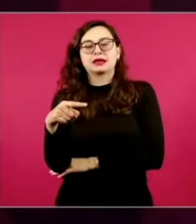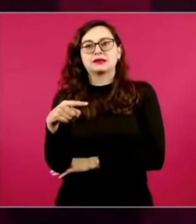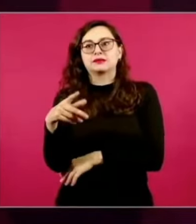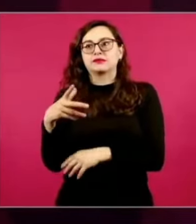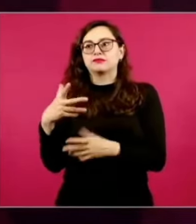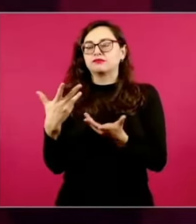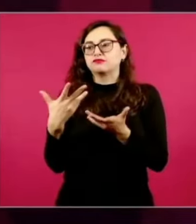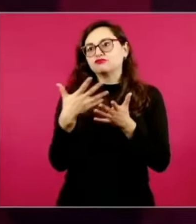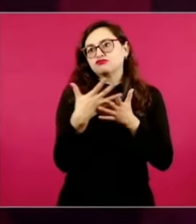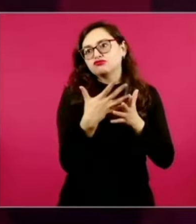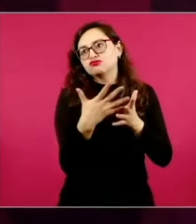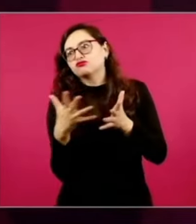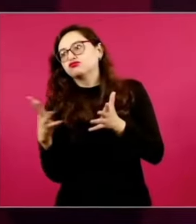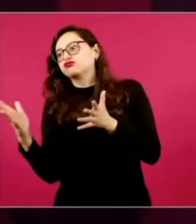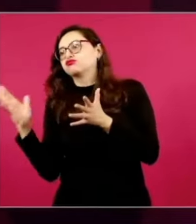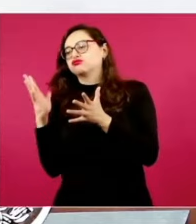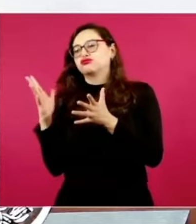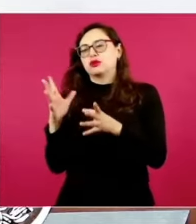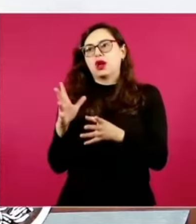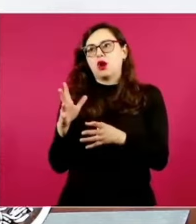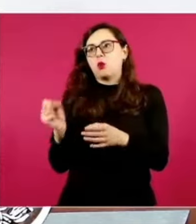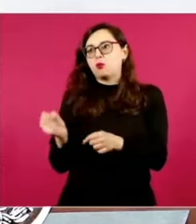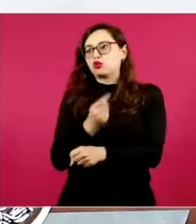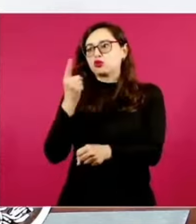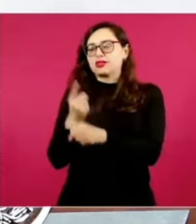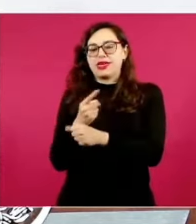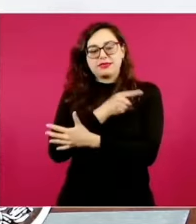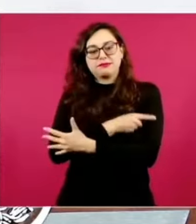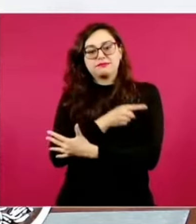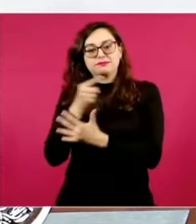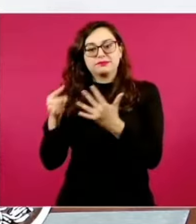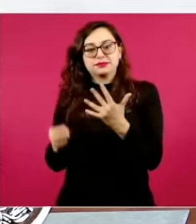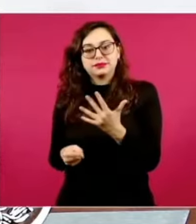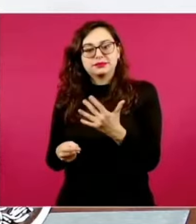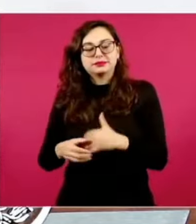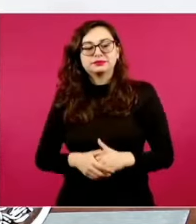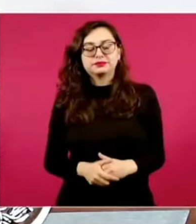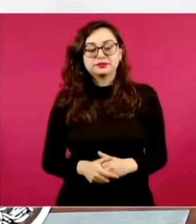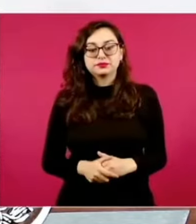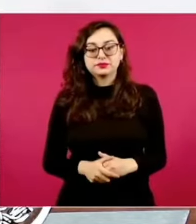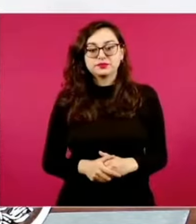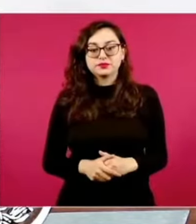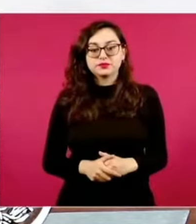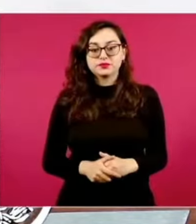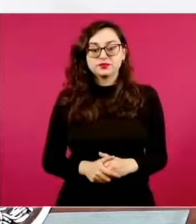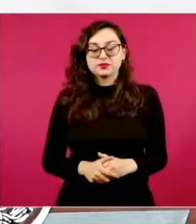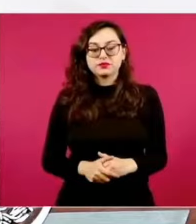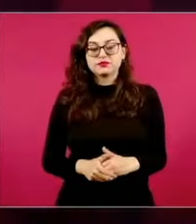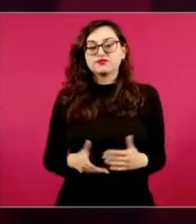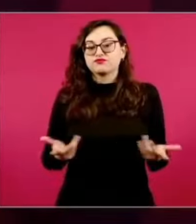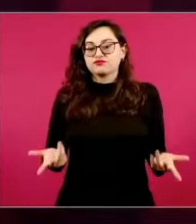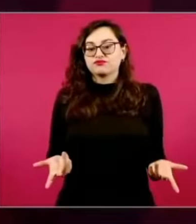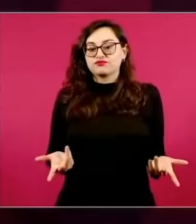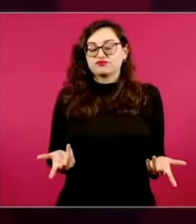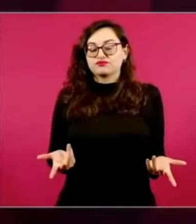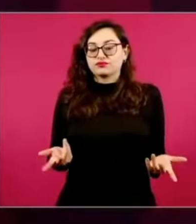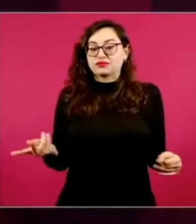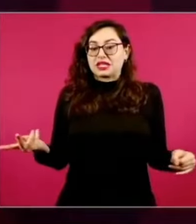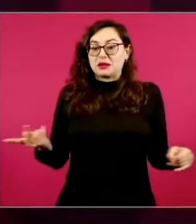ese margen de posibilidades. De alguna manera, el mismo régimen